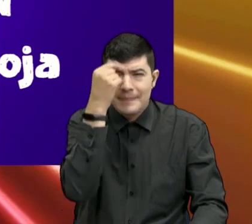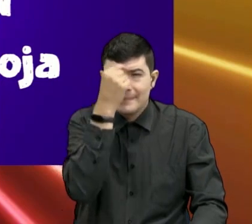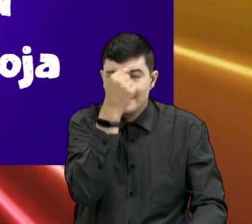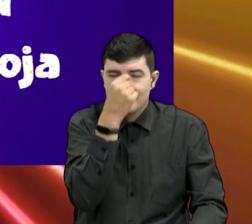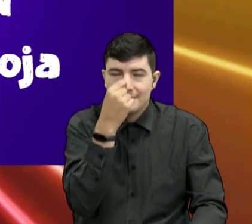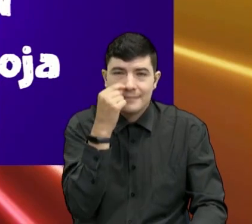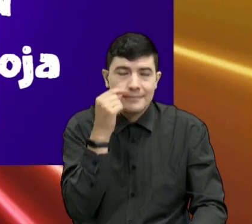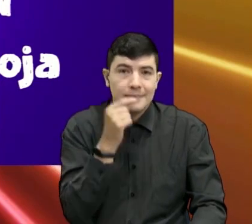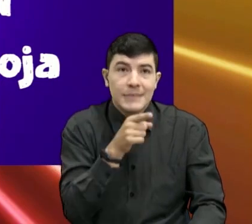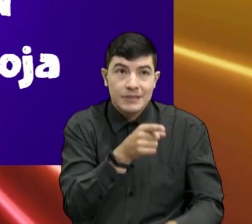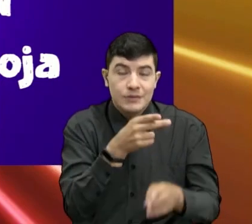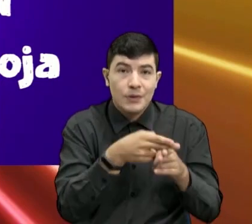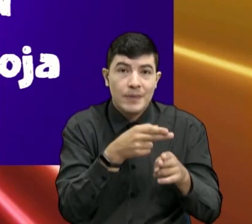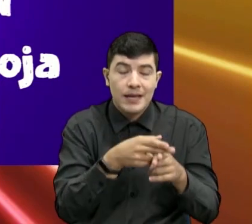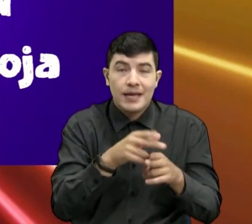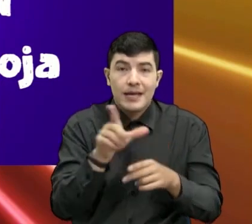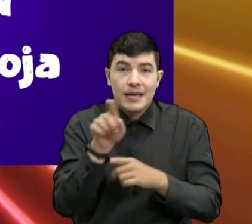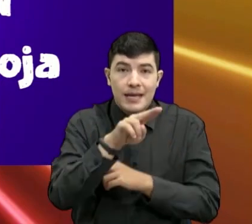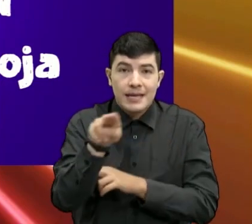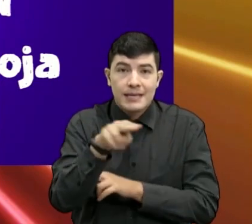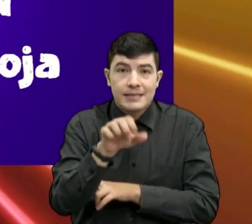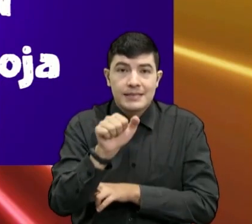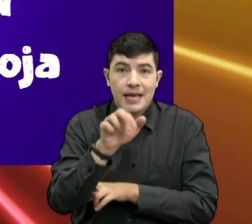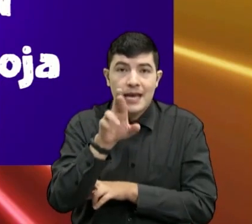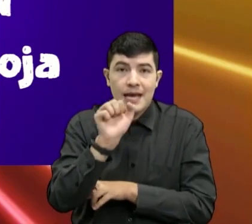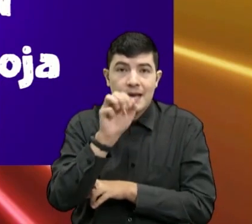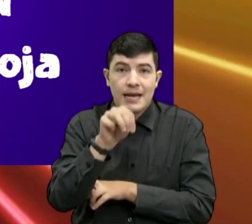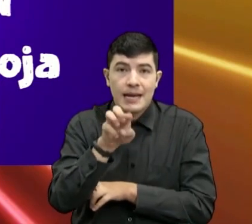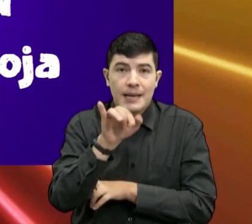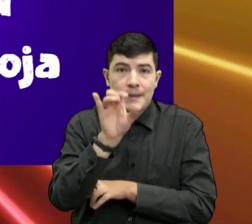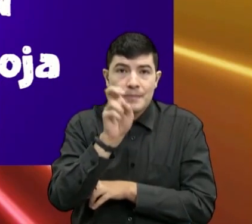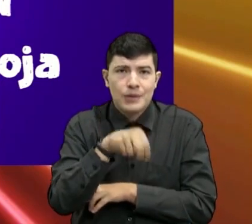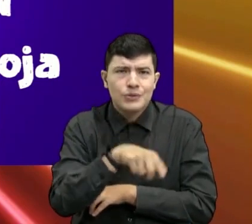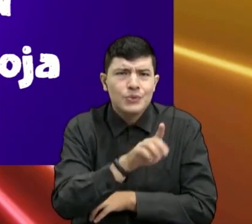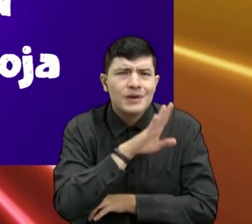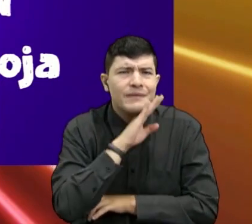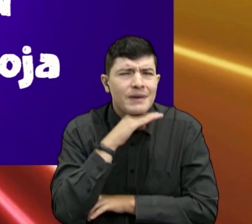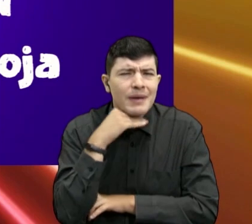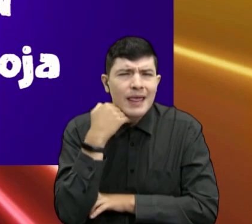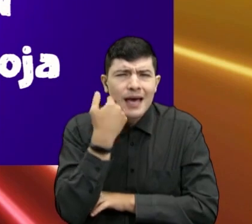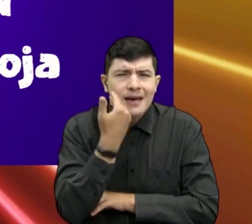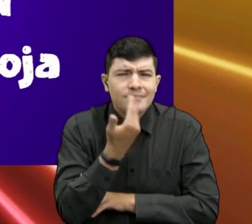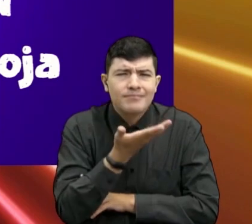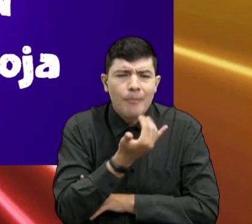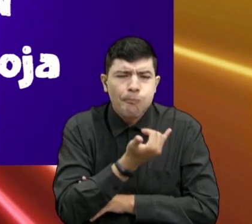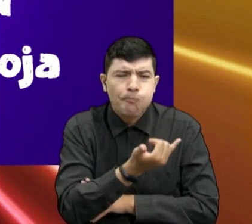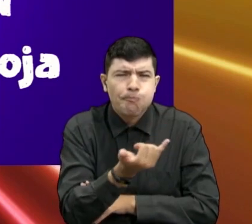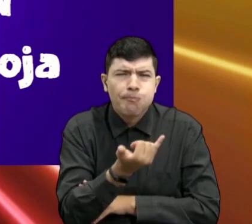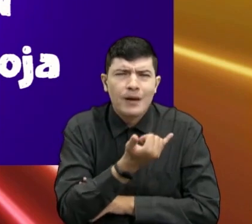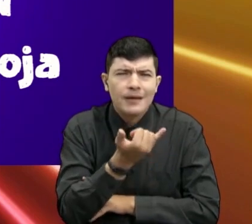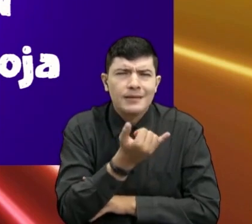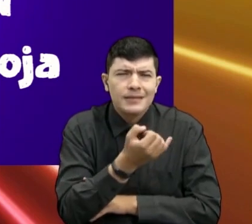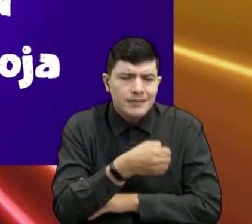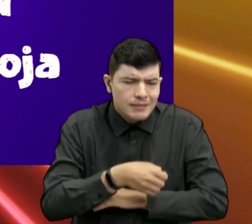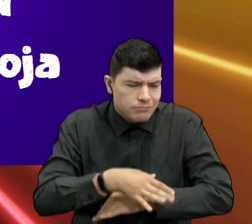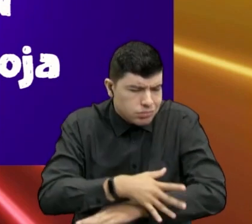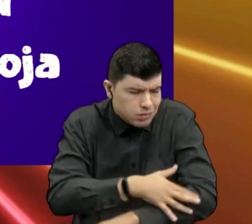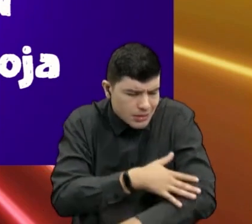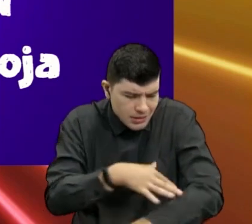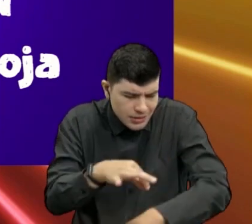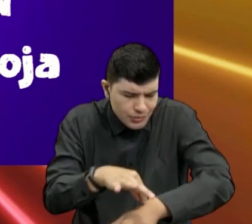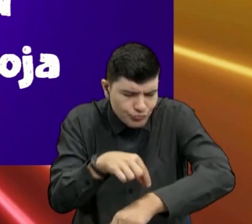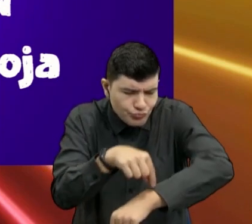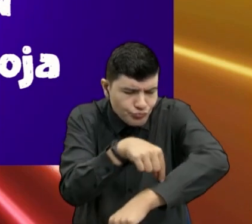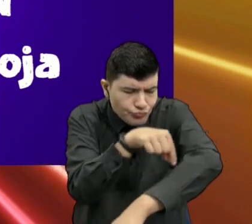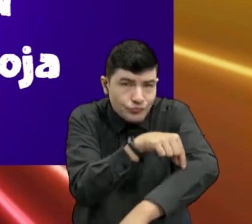sarampión es una enfermedad que normalmente se da a conocer porque te nacen unas, ¿qué? No